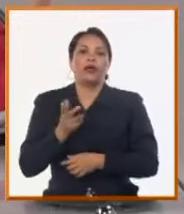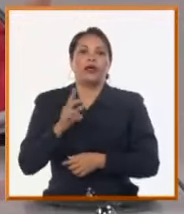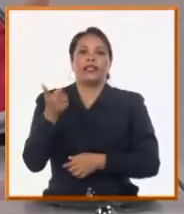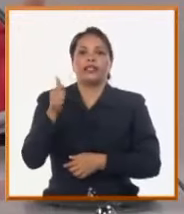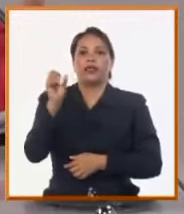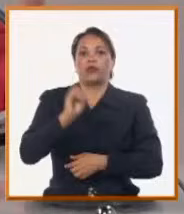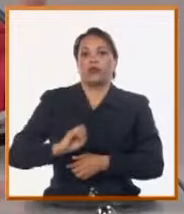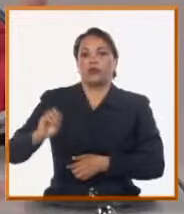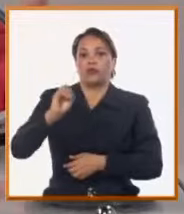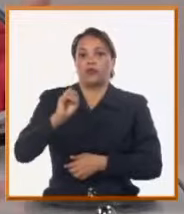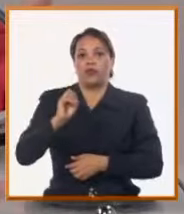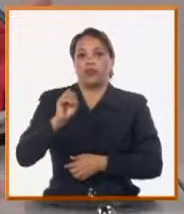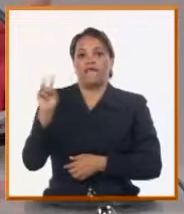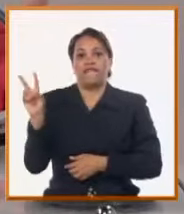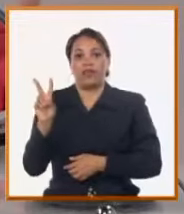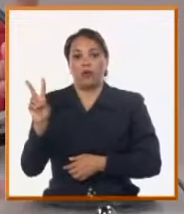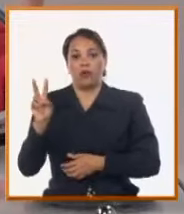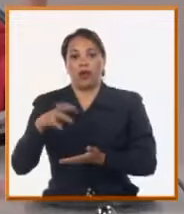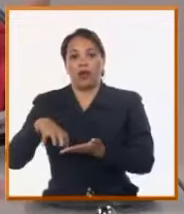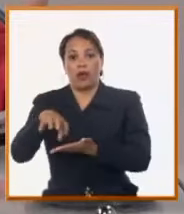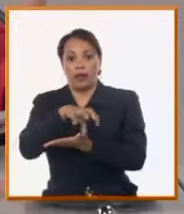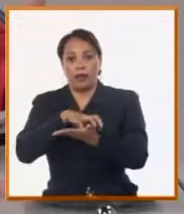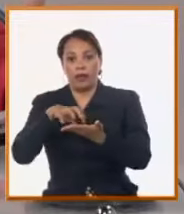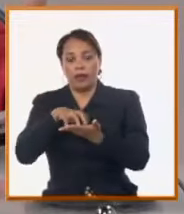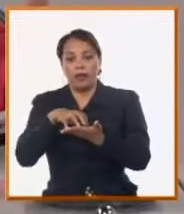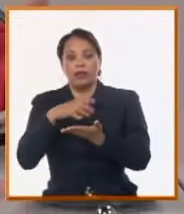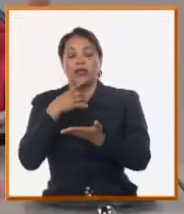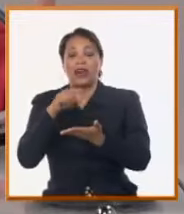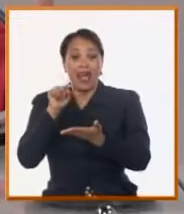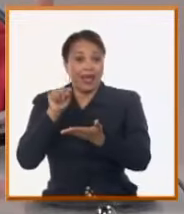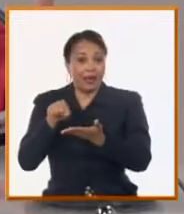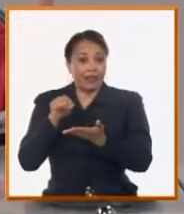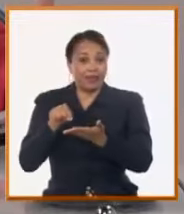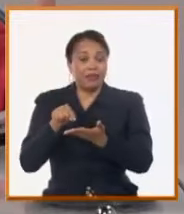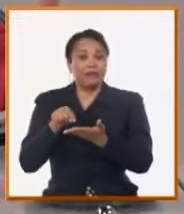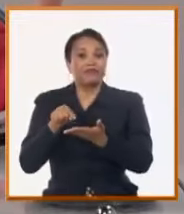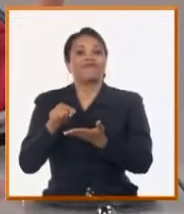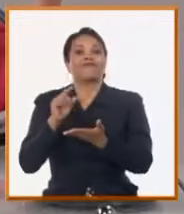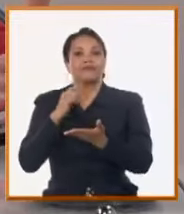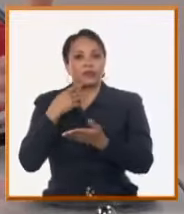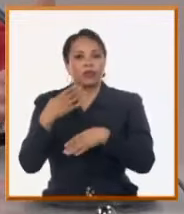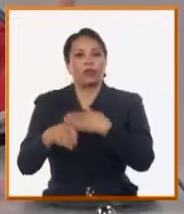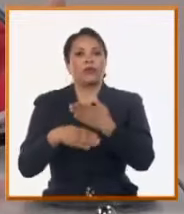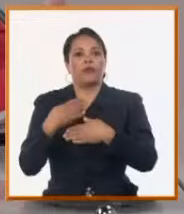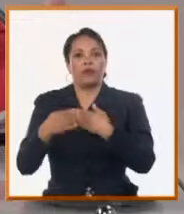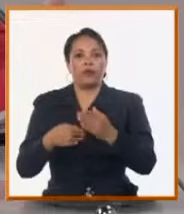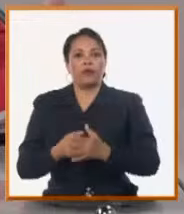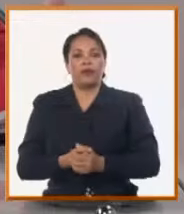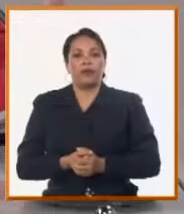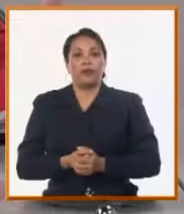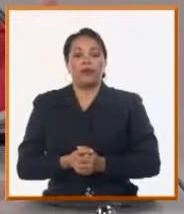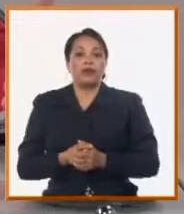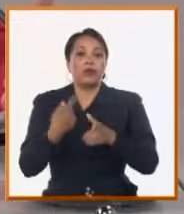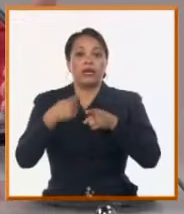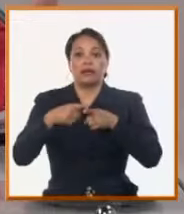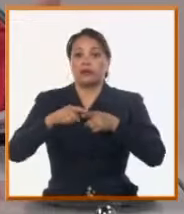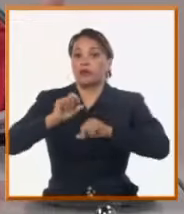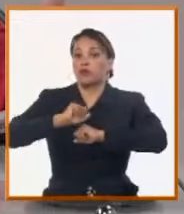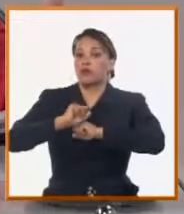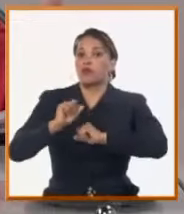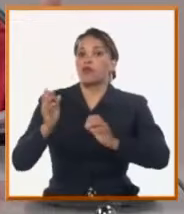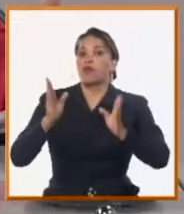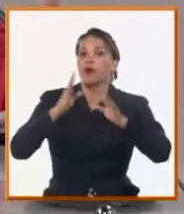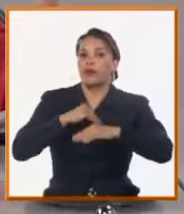octubre en la víbora hemos tenido por necesidad, o tuvimos por necesidad, por la falta de equipos bombeos inicialmente,